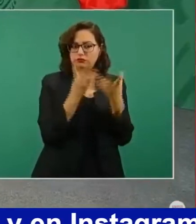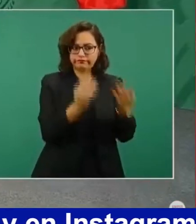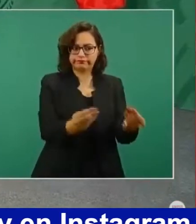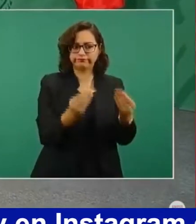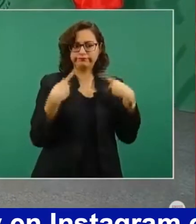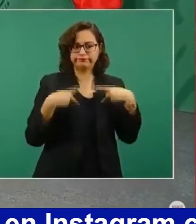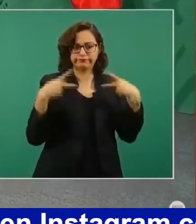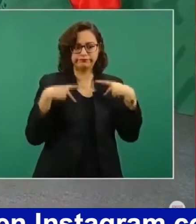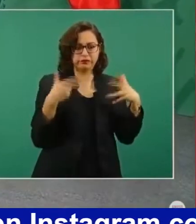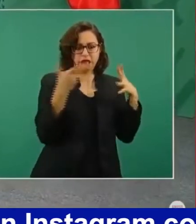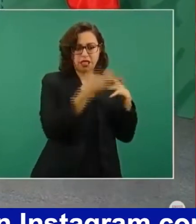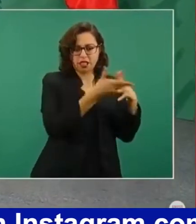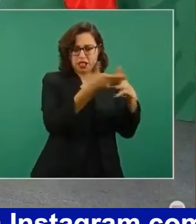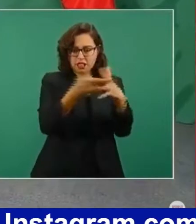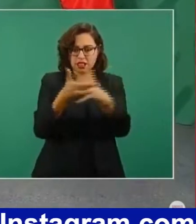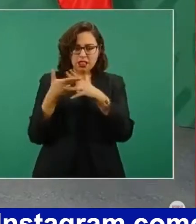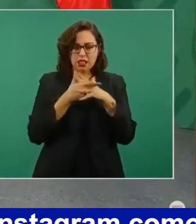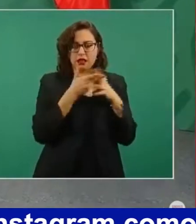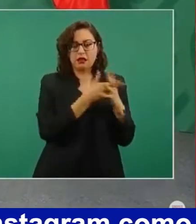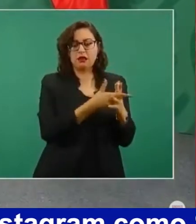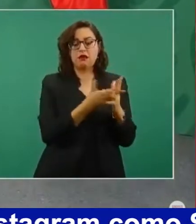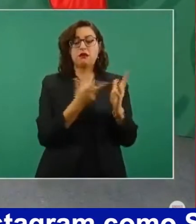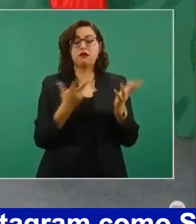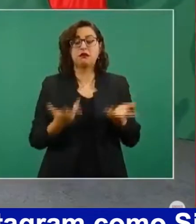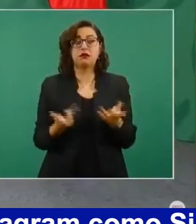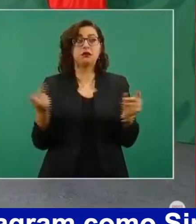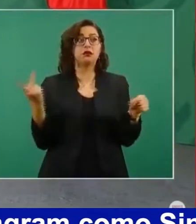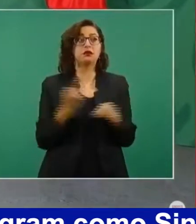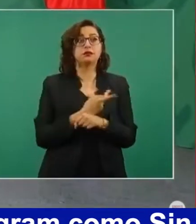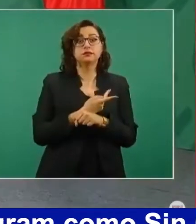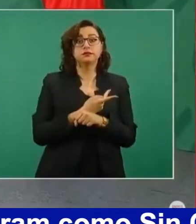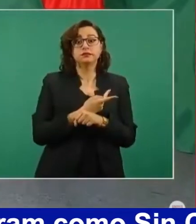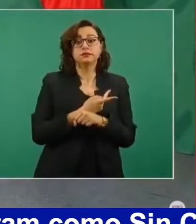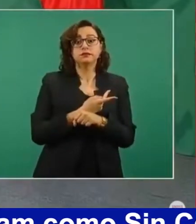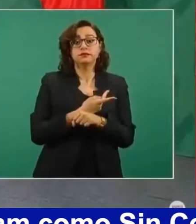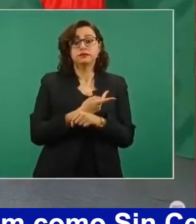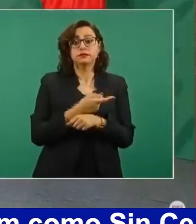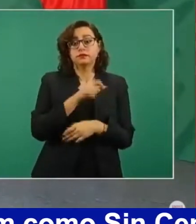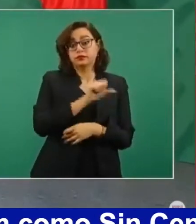tenemos estados en donde